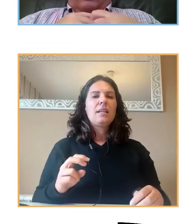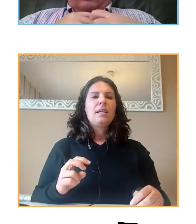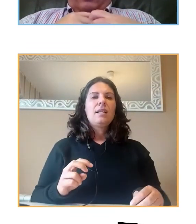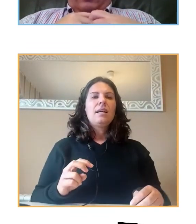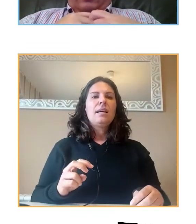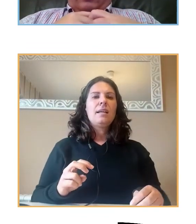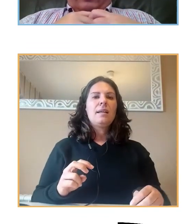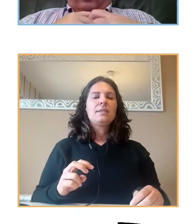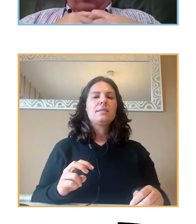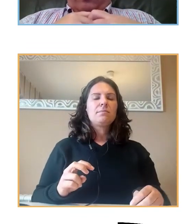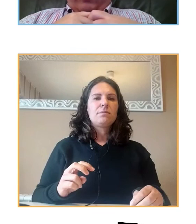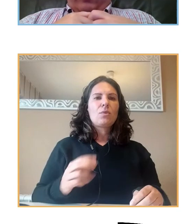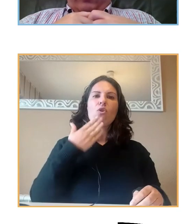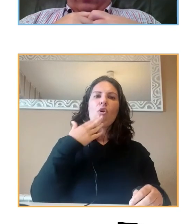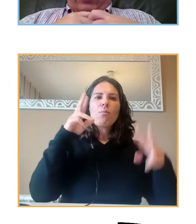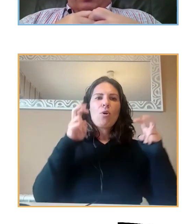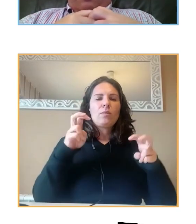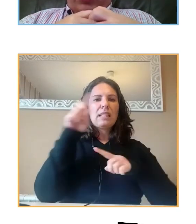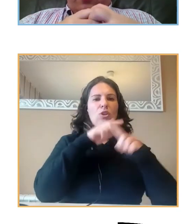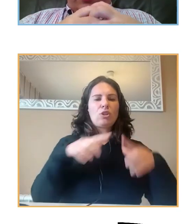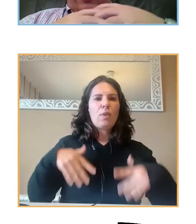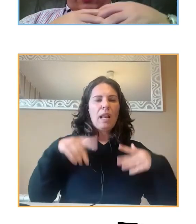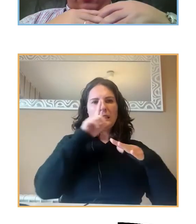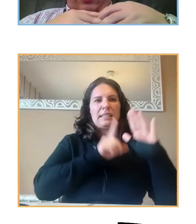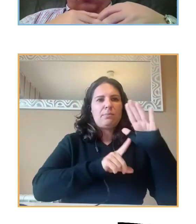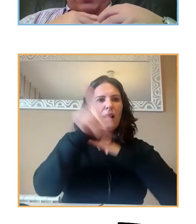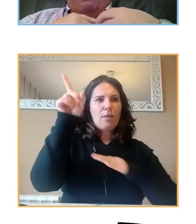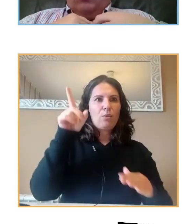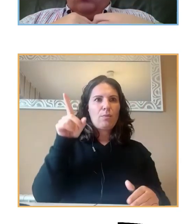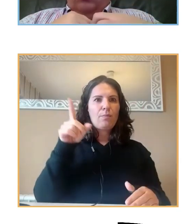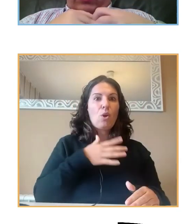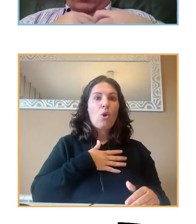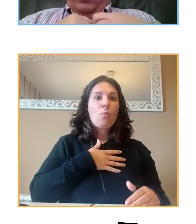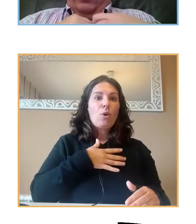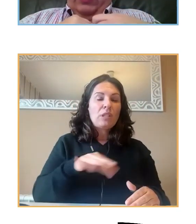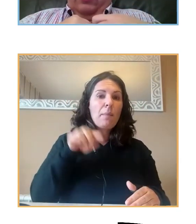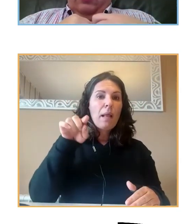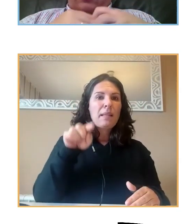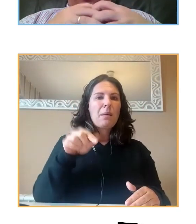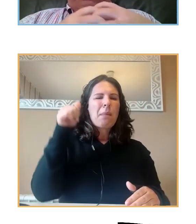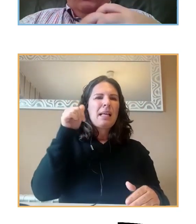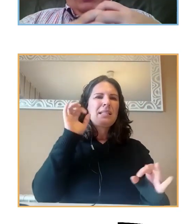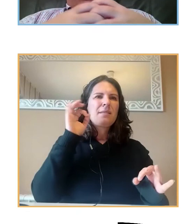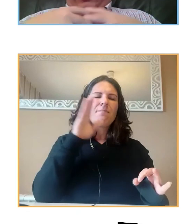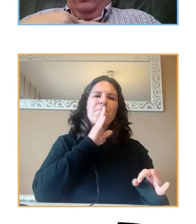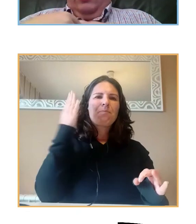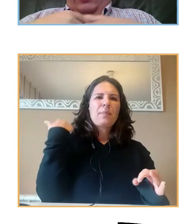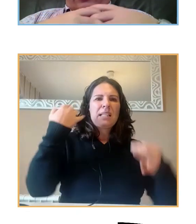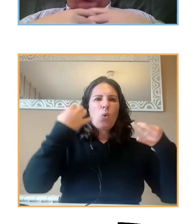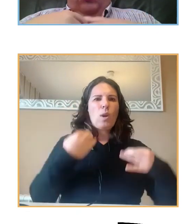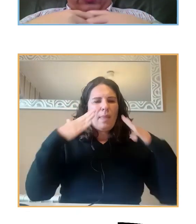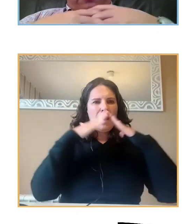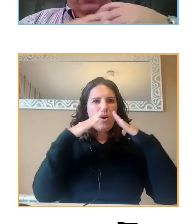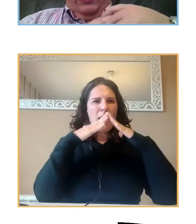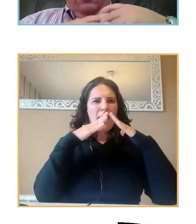de trastornos emocionales. Posiblemente estuviesen más ocultos en la seguridad de lograr, pero al salir, al estar